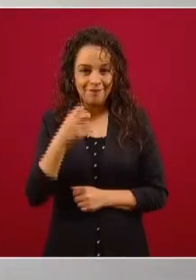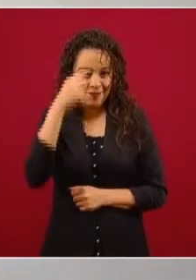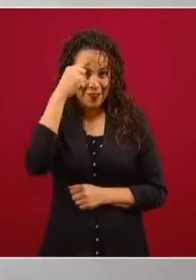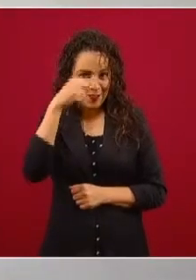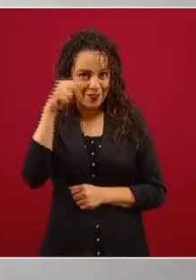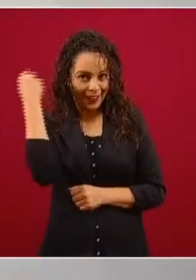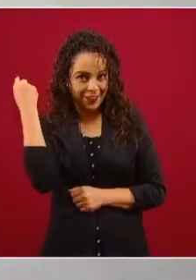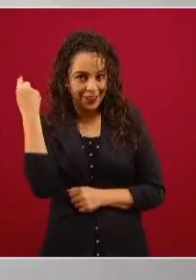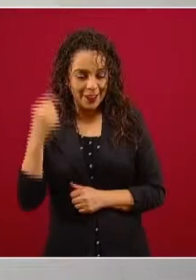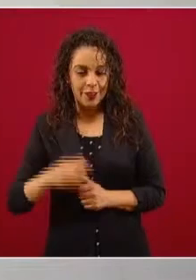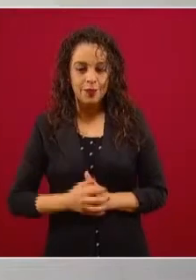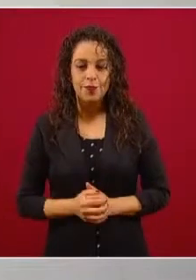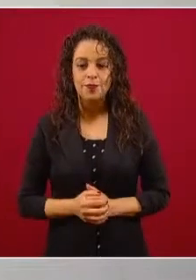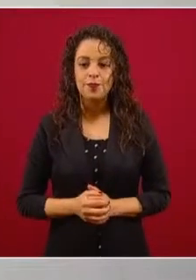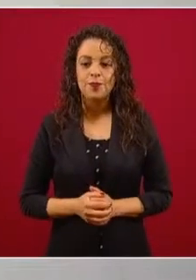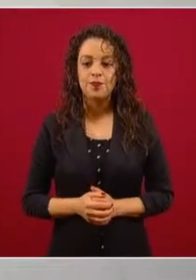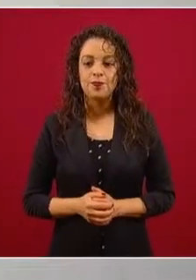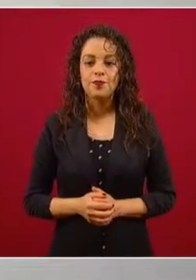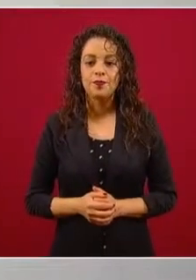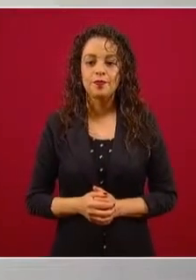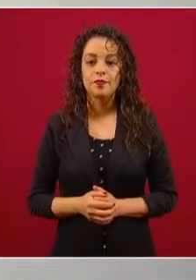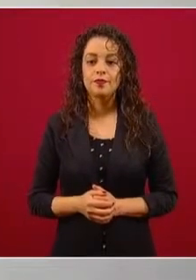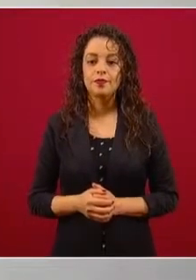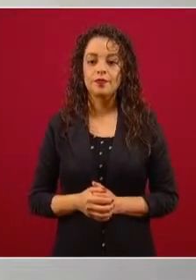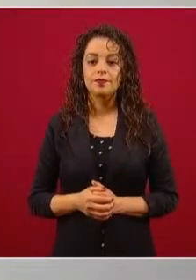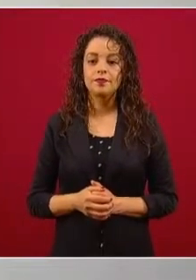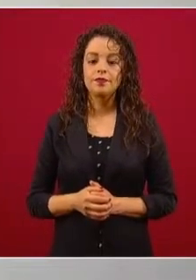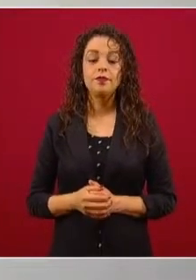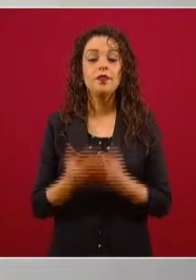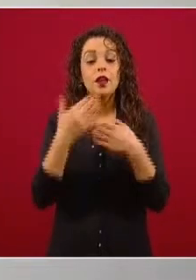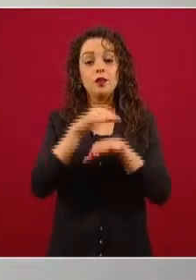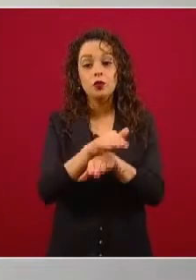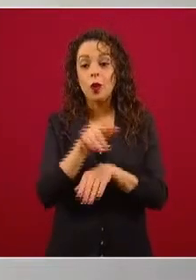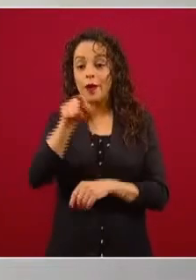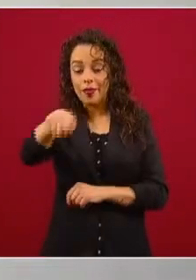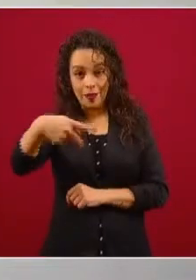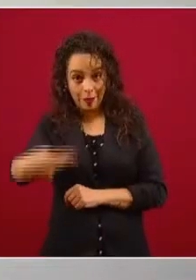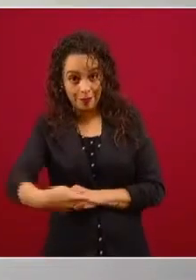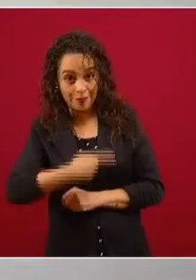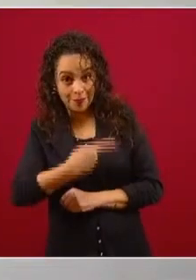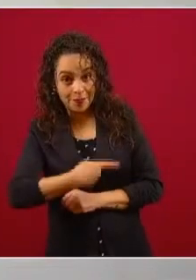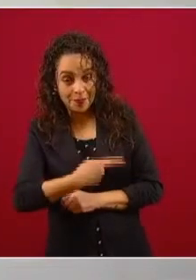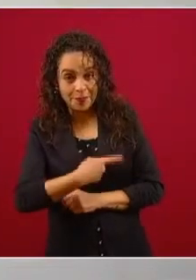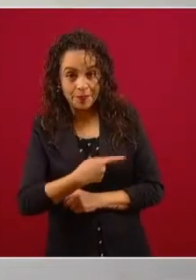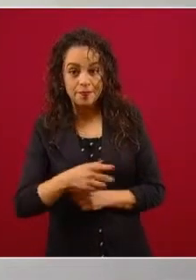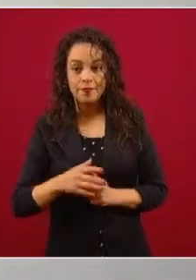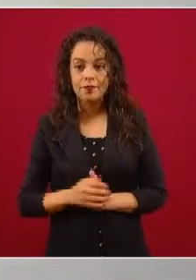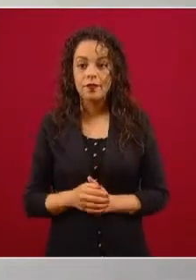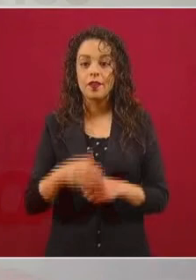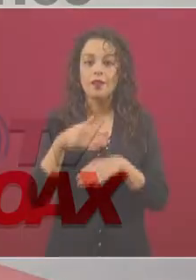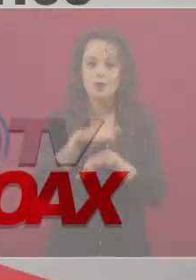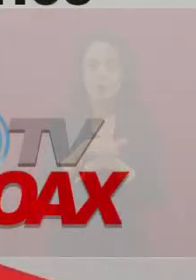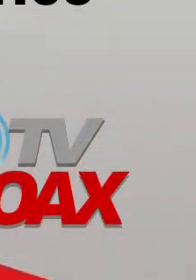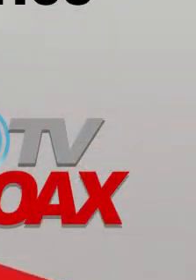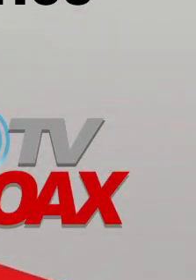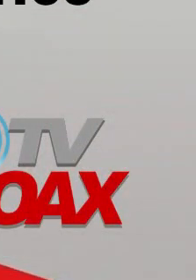Acerca de tus preguntas sobre el viaje. ¿Qué pasa?